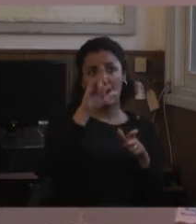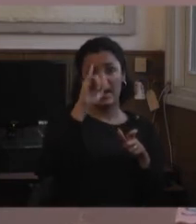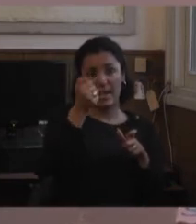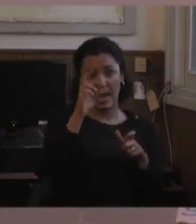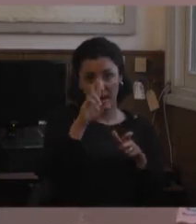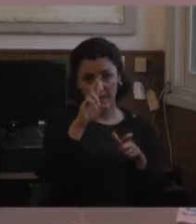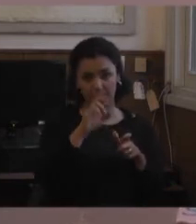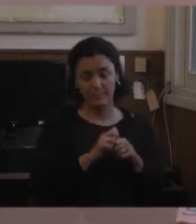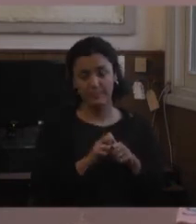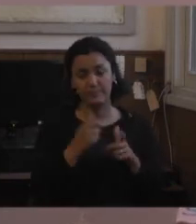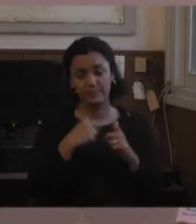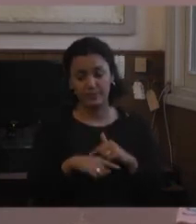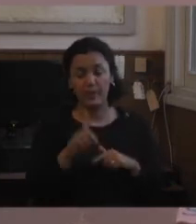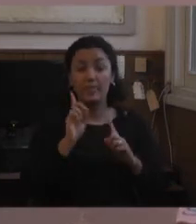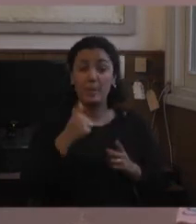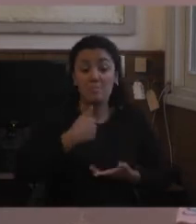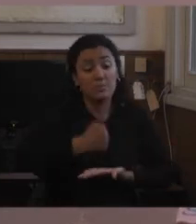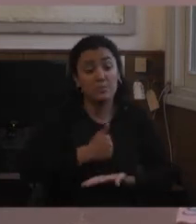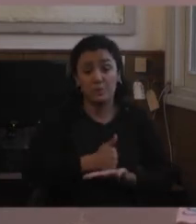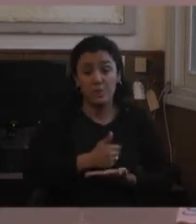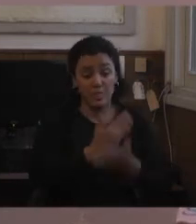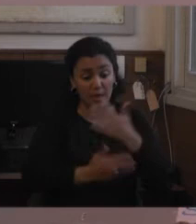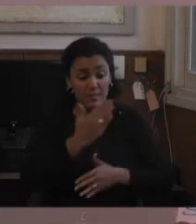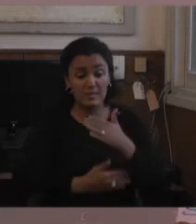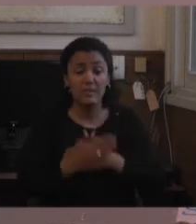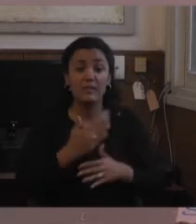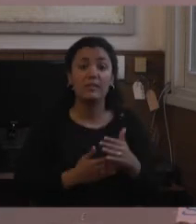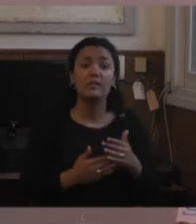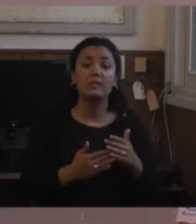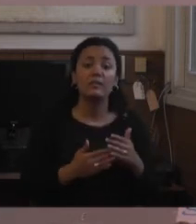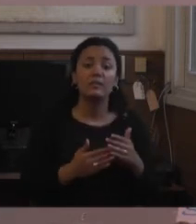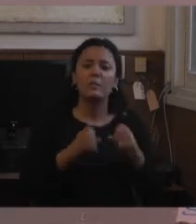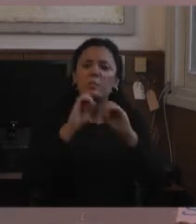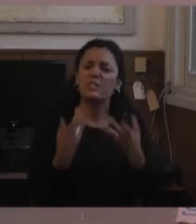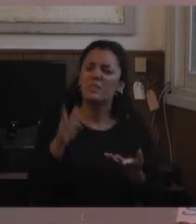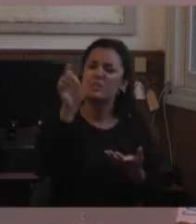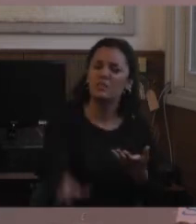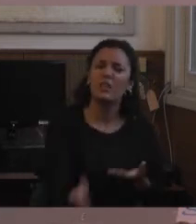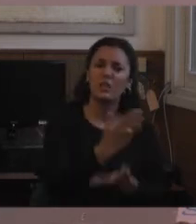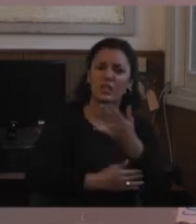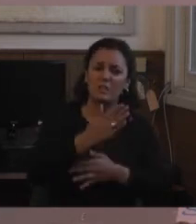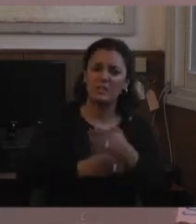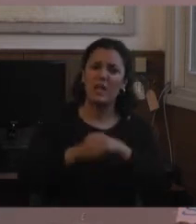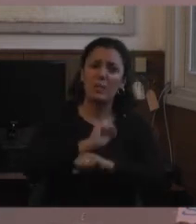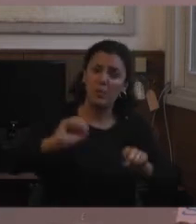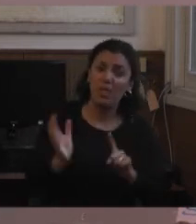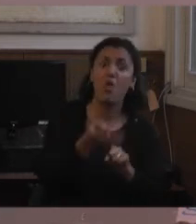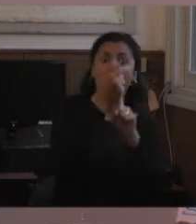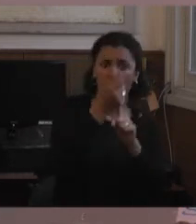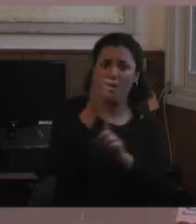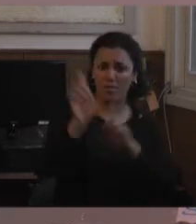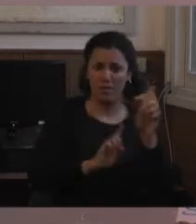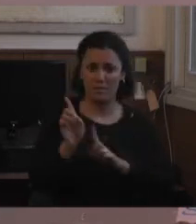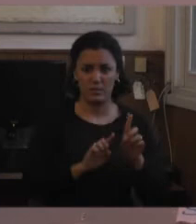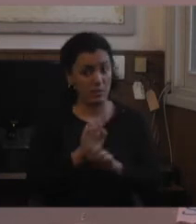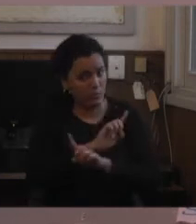otro posicionamiento que digo en relación a la discapacidad tiene que ver por qué las personas con discapacidad que logran ir a la universidad porque no